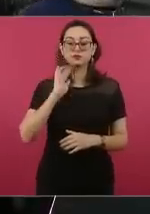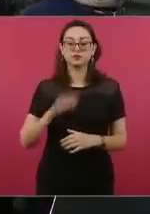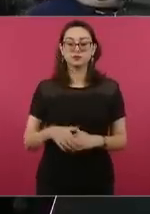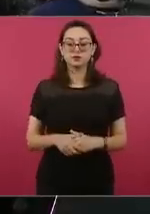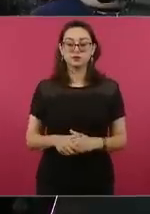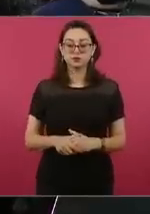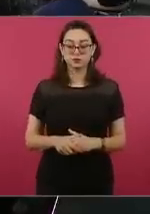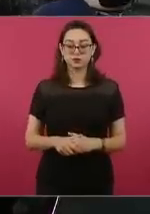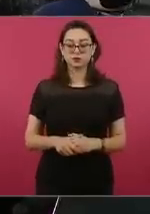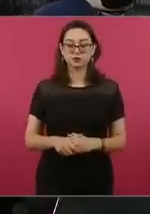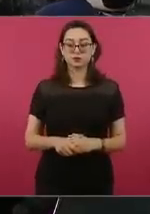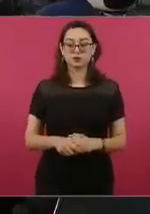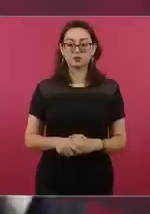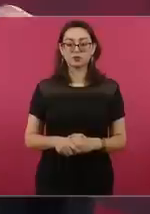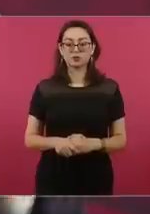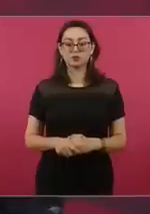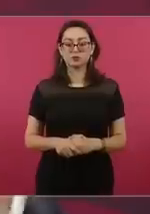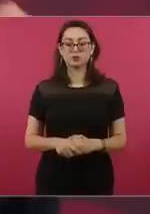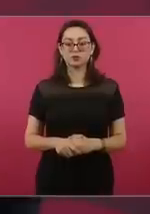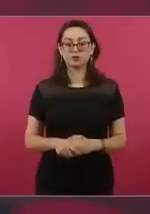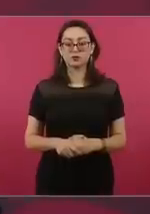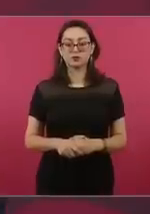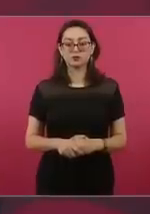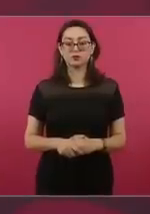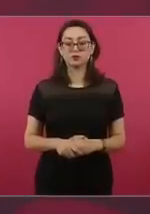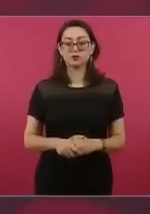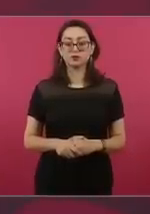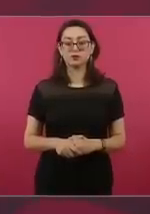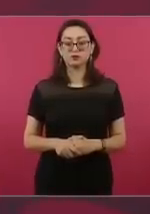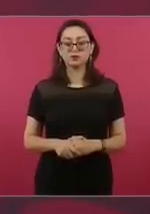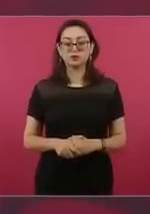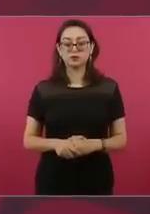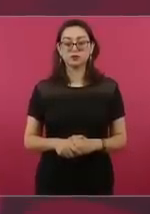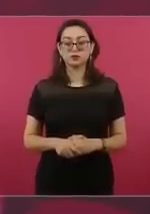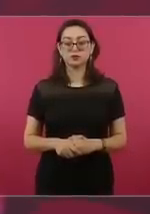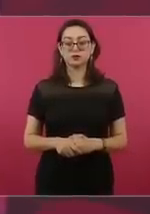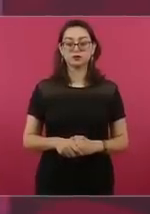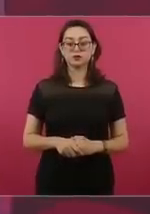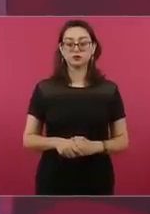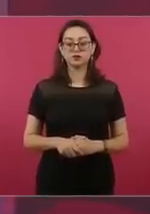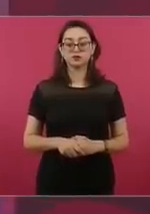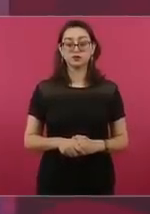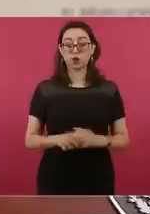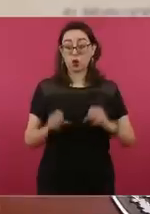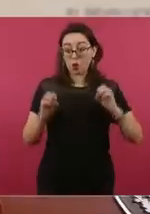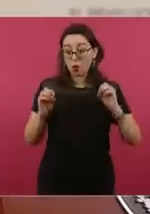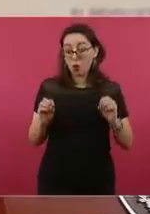O, como quiero ser buen cristiano